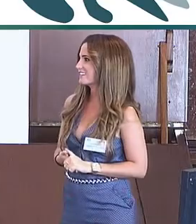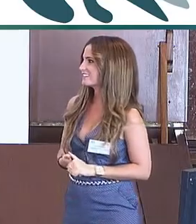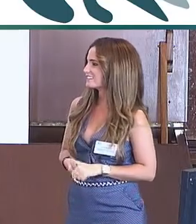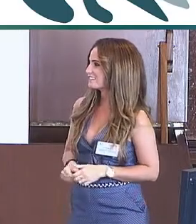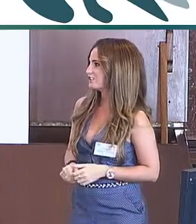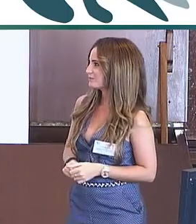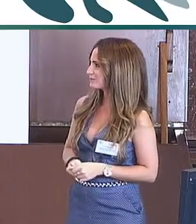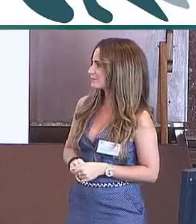Muchísimas gracias a las dos.